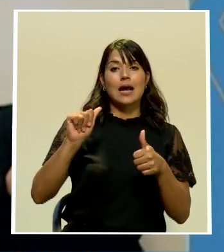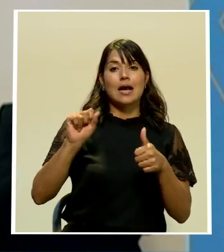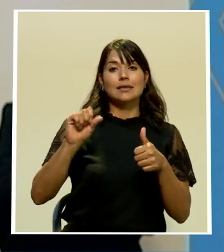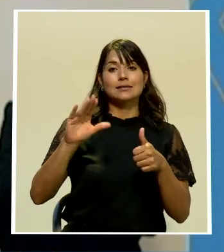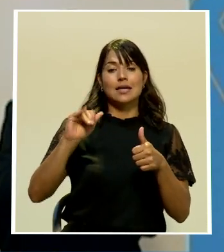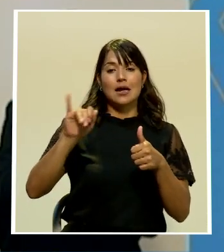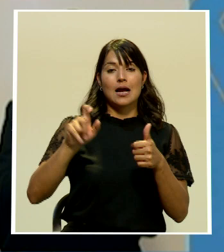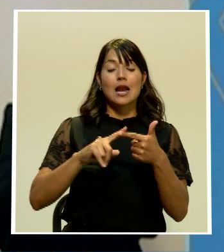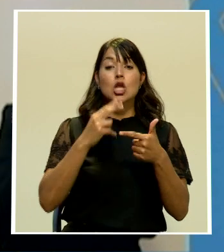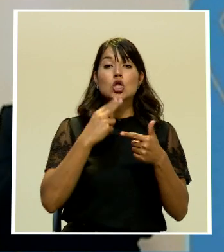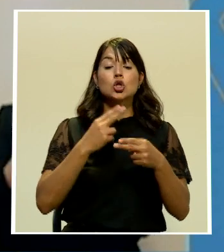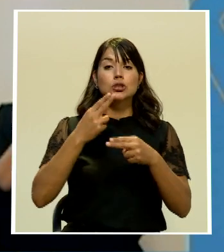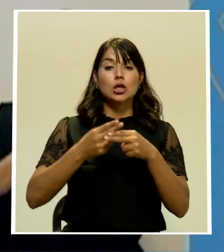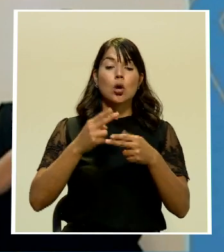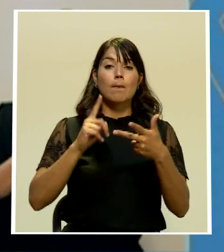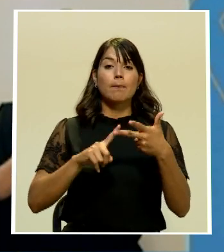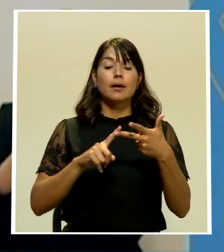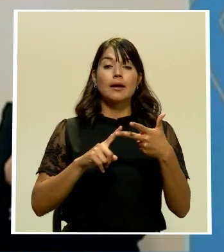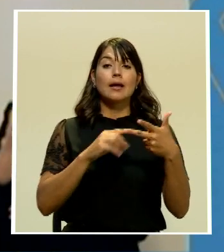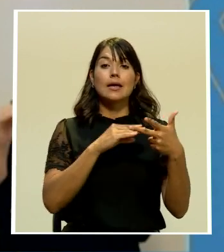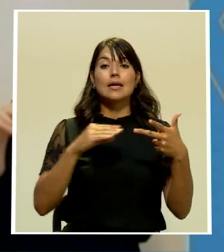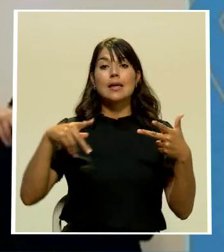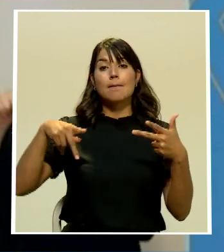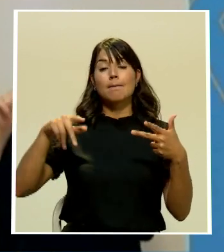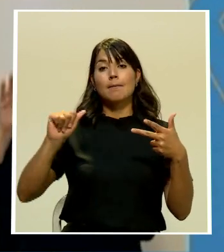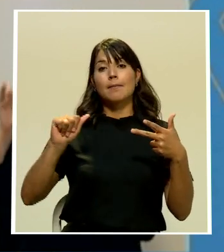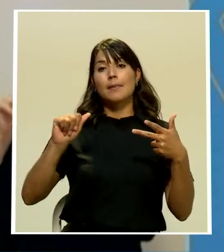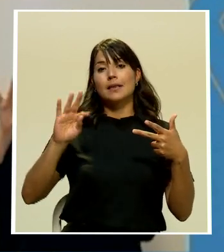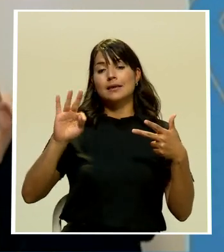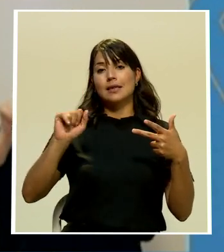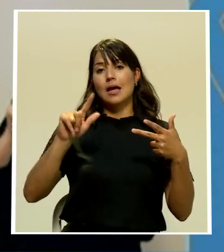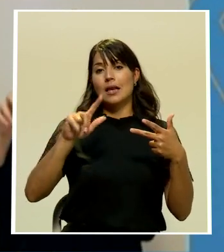dulce nombre y patatillo